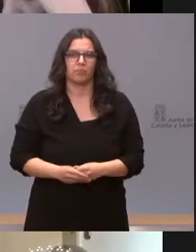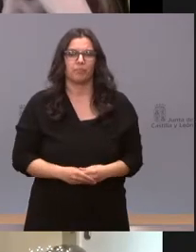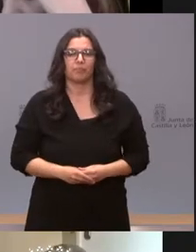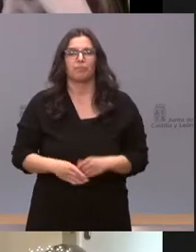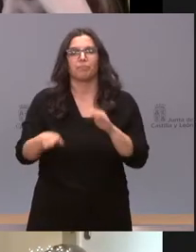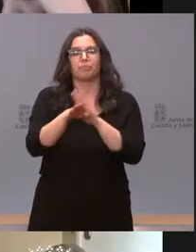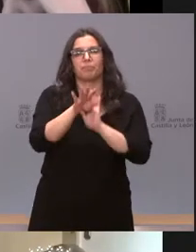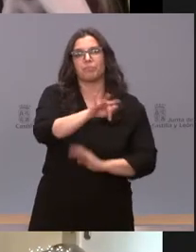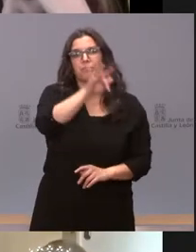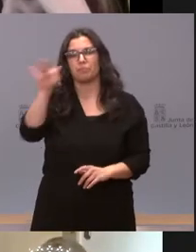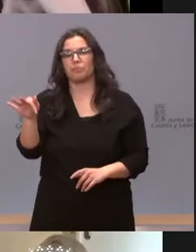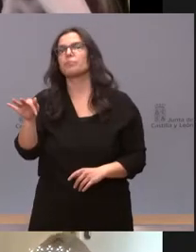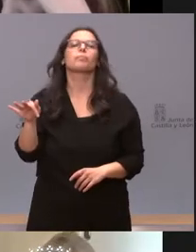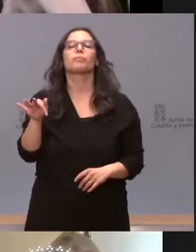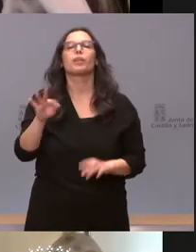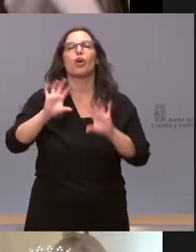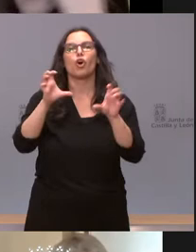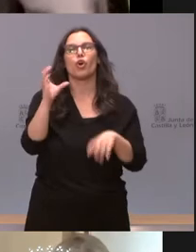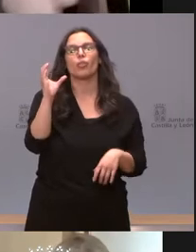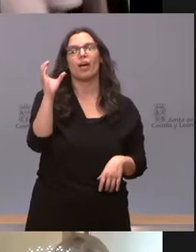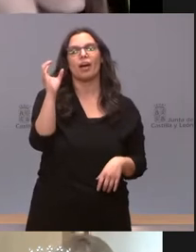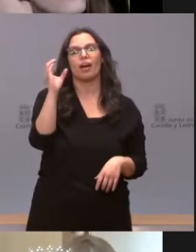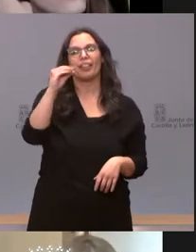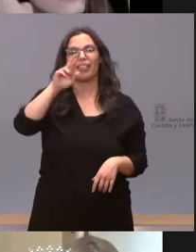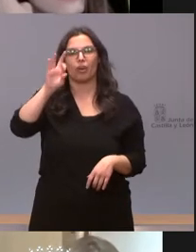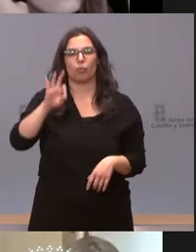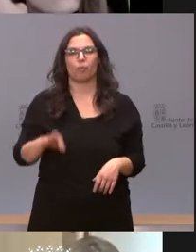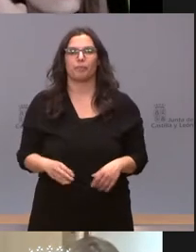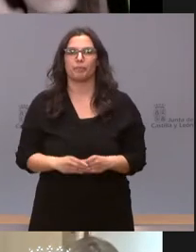Continuamos ahora con Roberto Mallado de Onda Cero. Roberto, adelante.